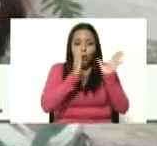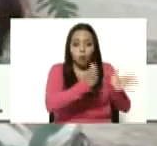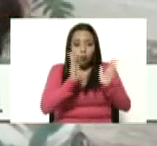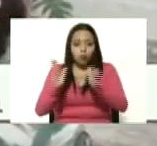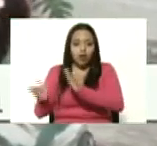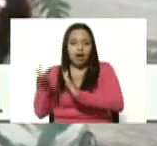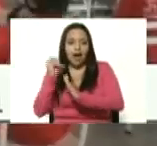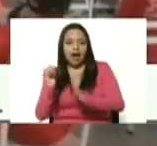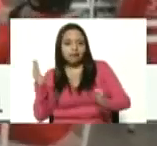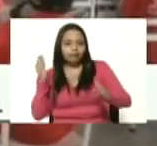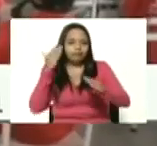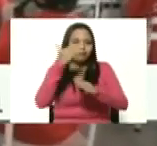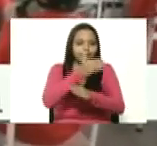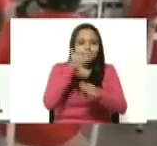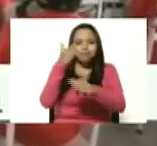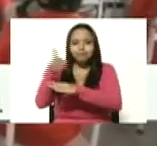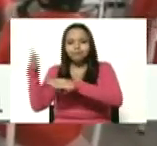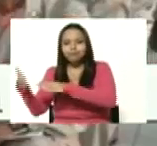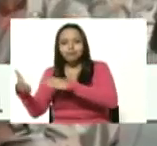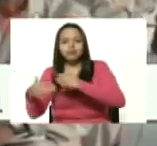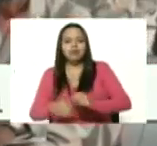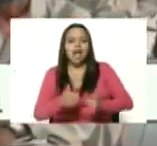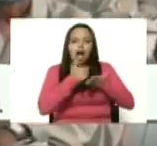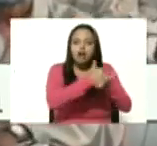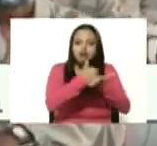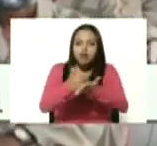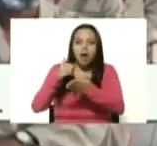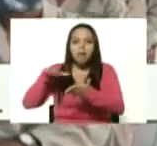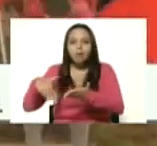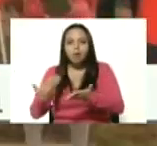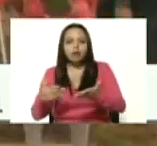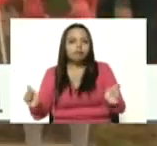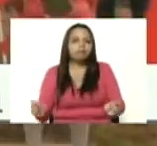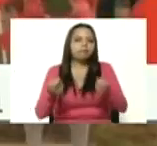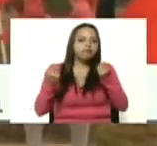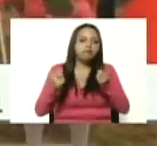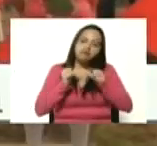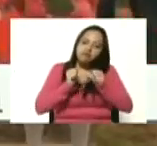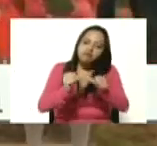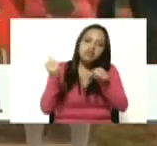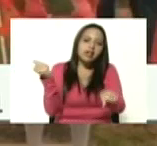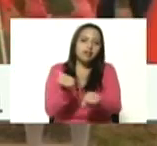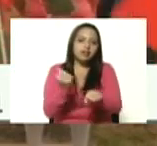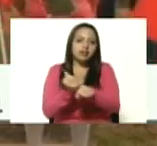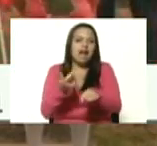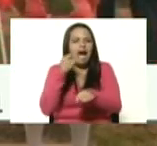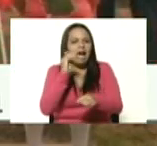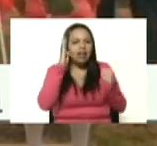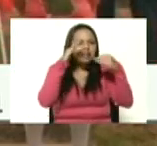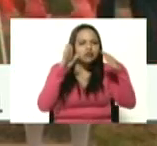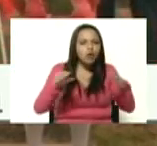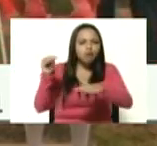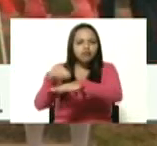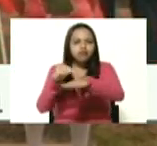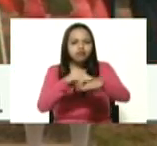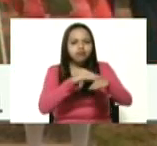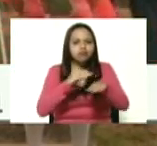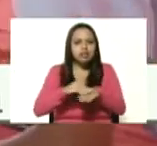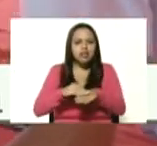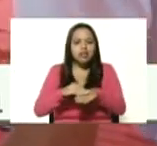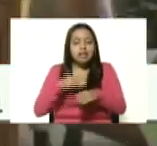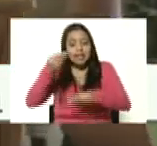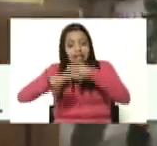asistiendo una a una a esas comunidades para levantar el pie de lucha estamos atendiendo el llamado de nuestro comandante